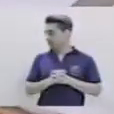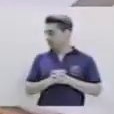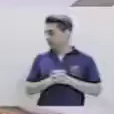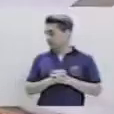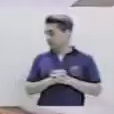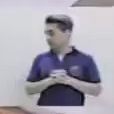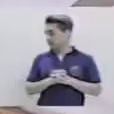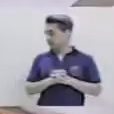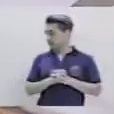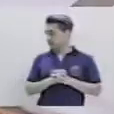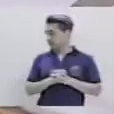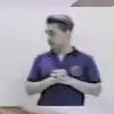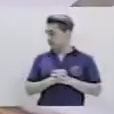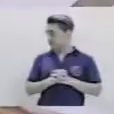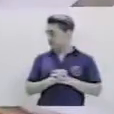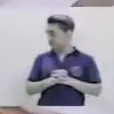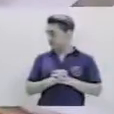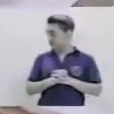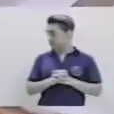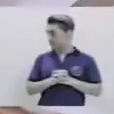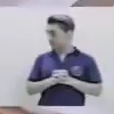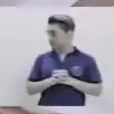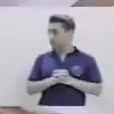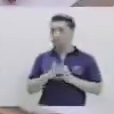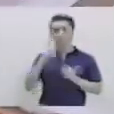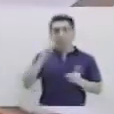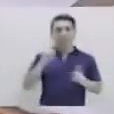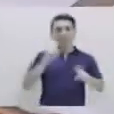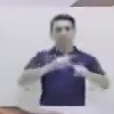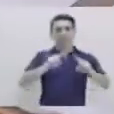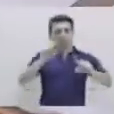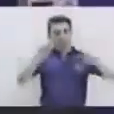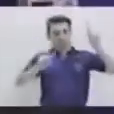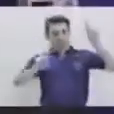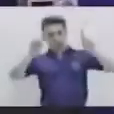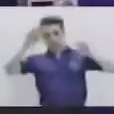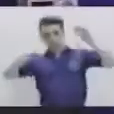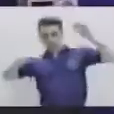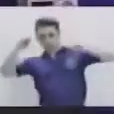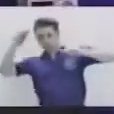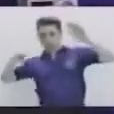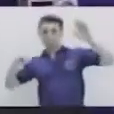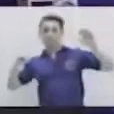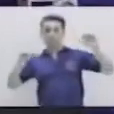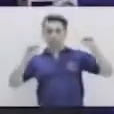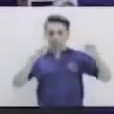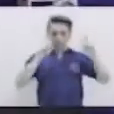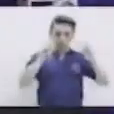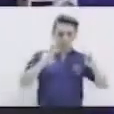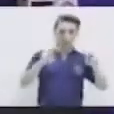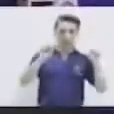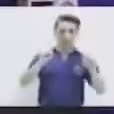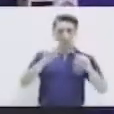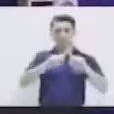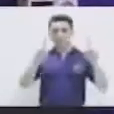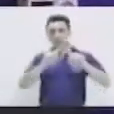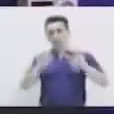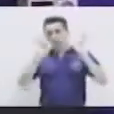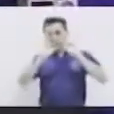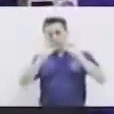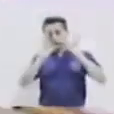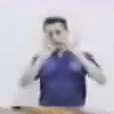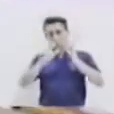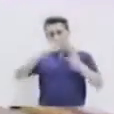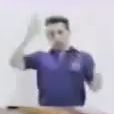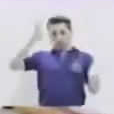Lo vamos a colocar en diferentes niveles para que se miren de diferentes tamaños